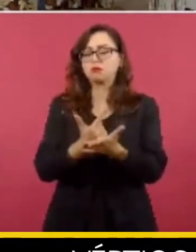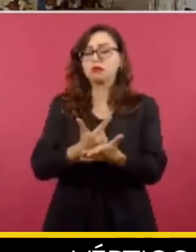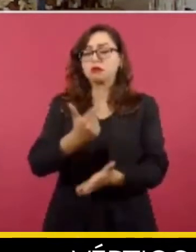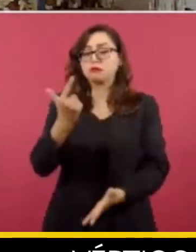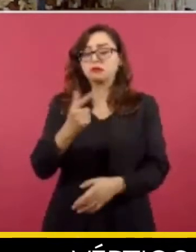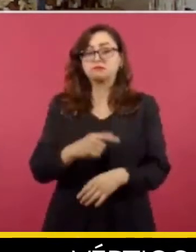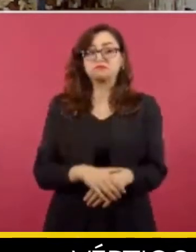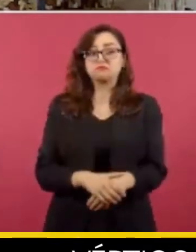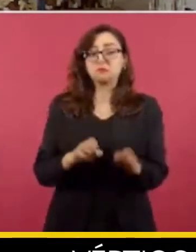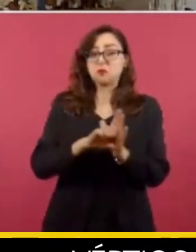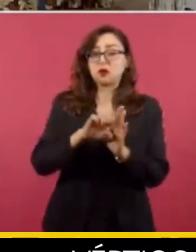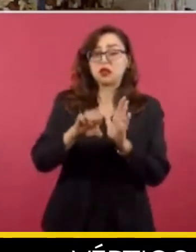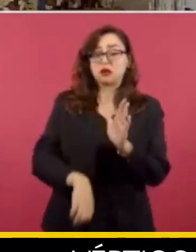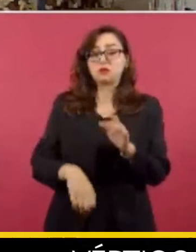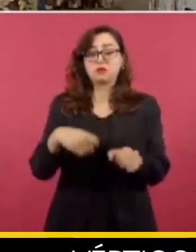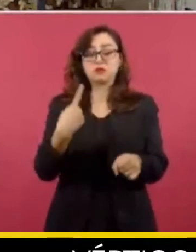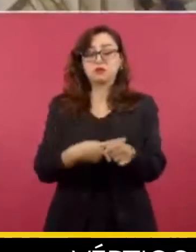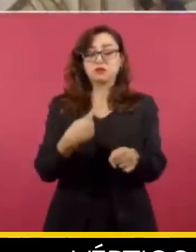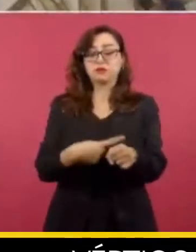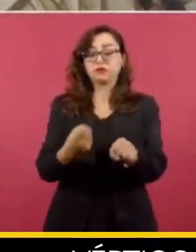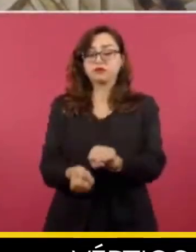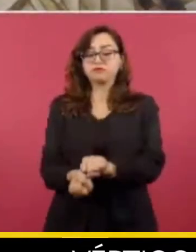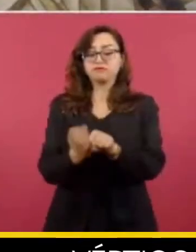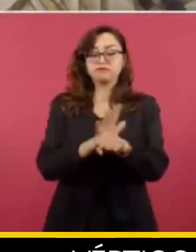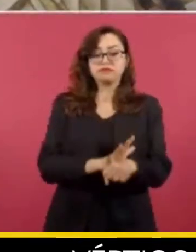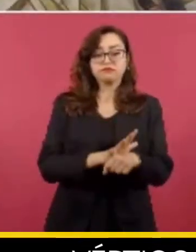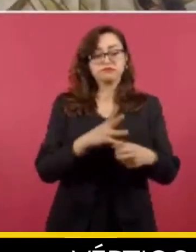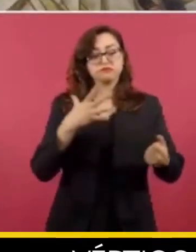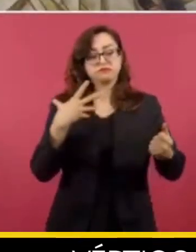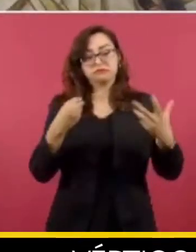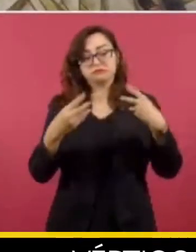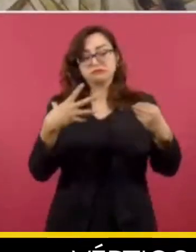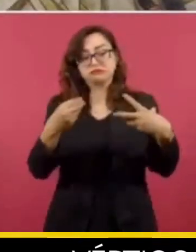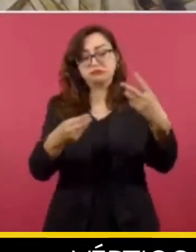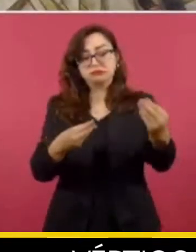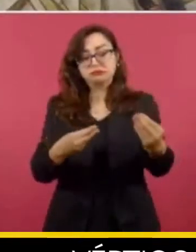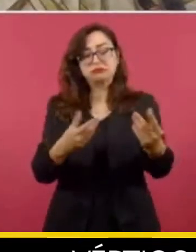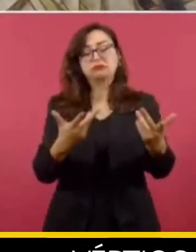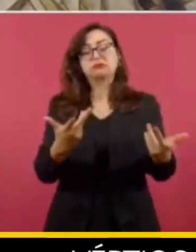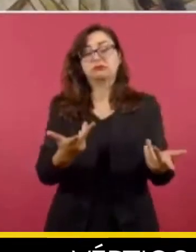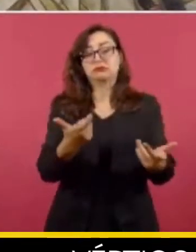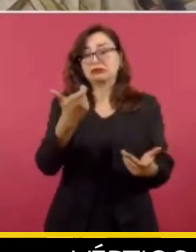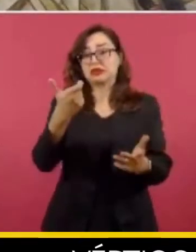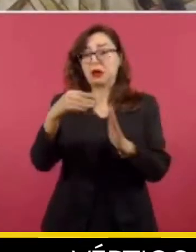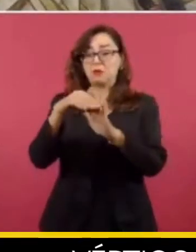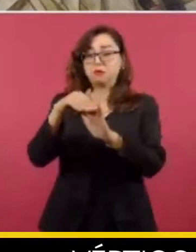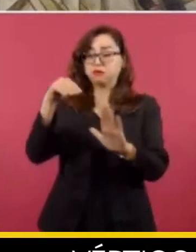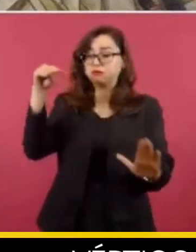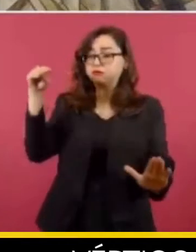se precipitó con su infausta llegada. Sin embargo,